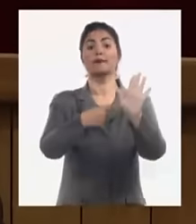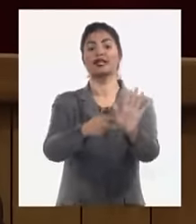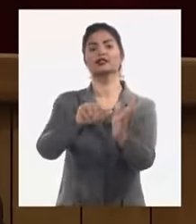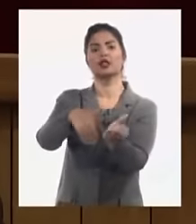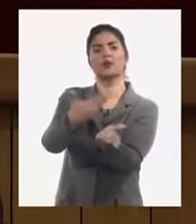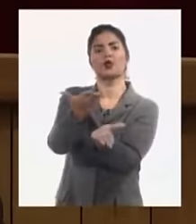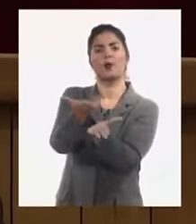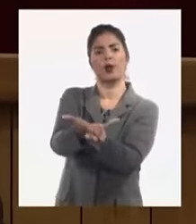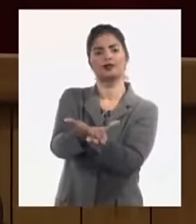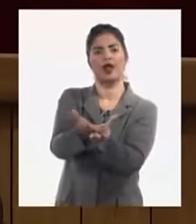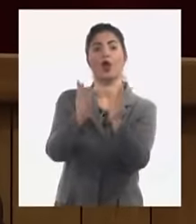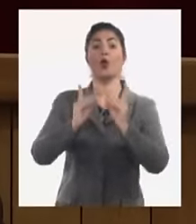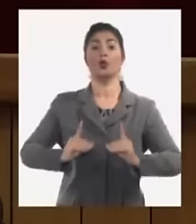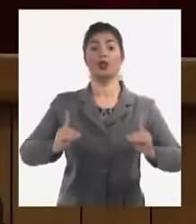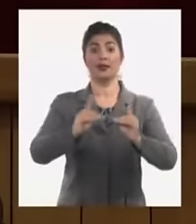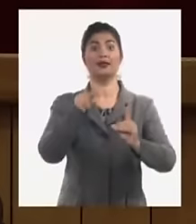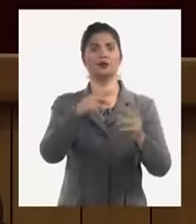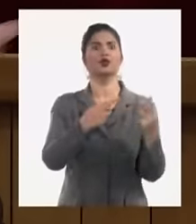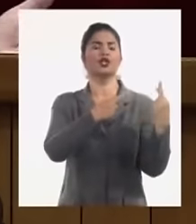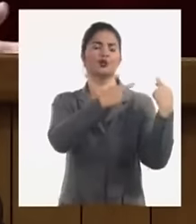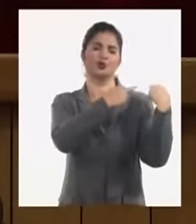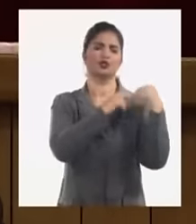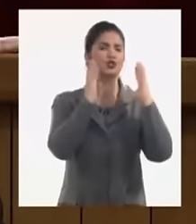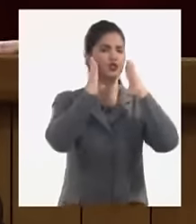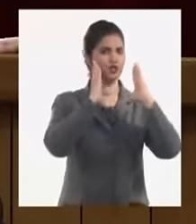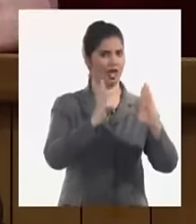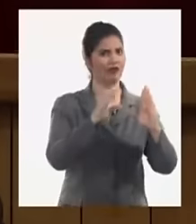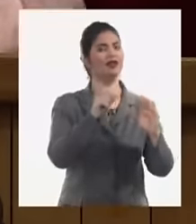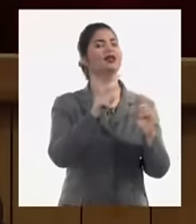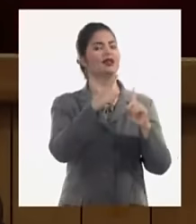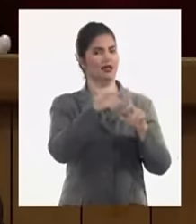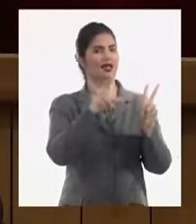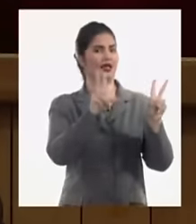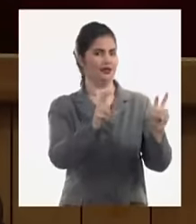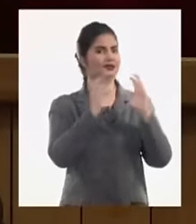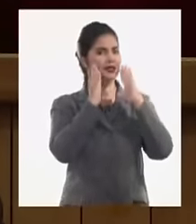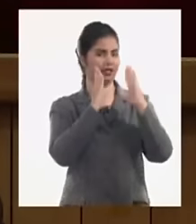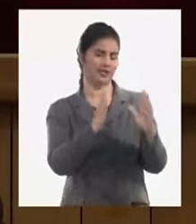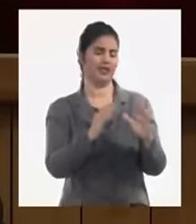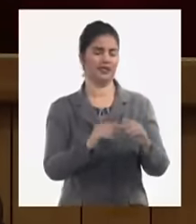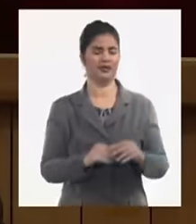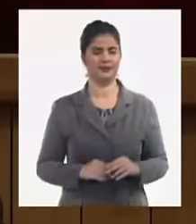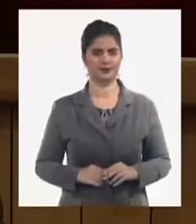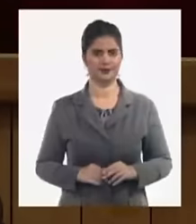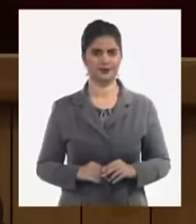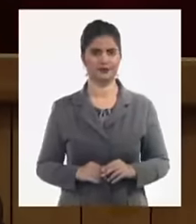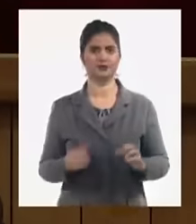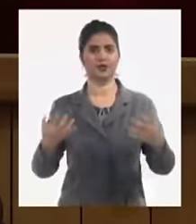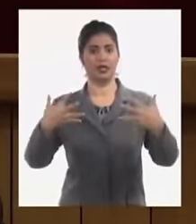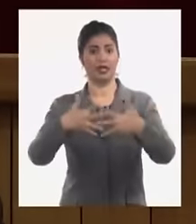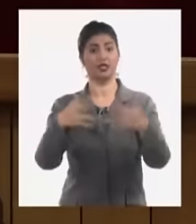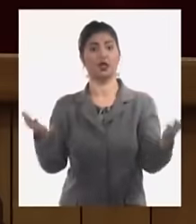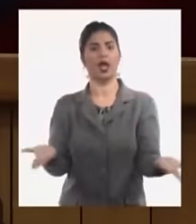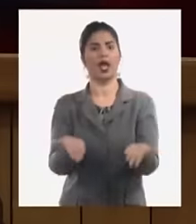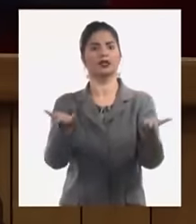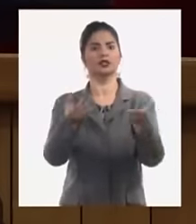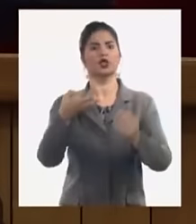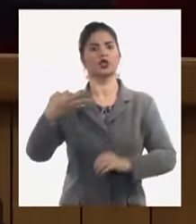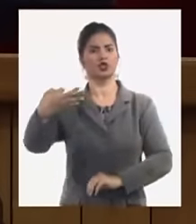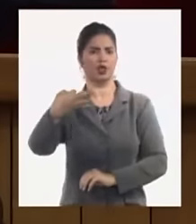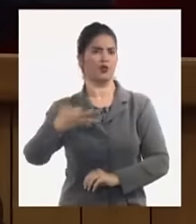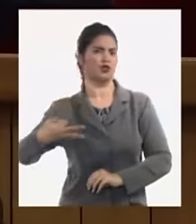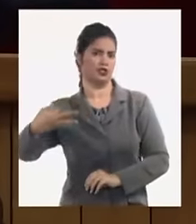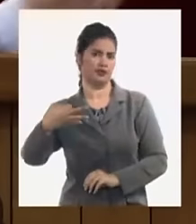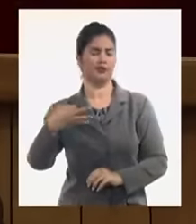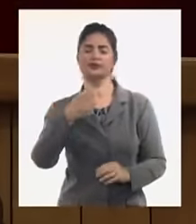propuesta que sea en vivo lugar tiene que también tributar al desarrollo del municipio anda por un lado la